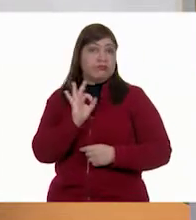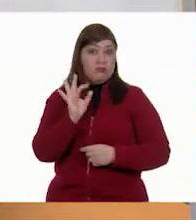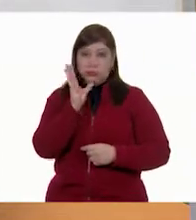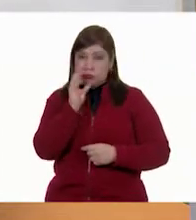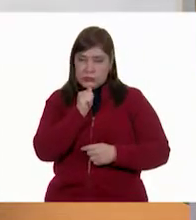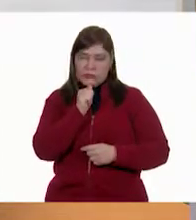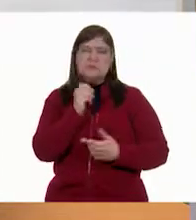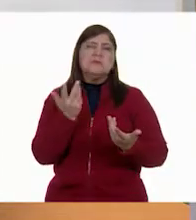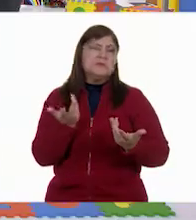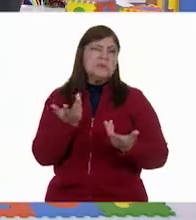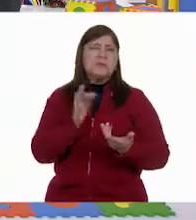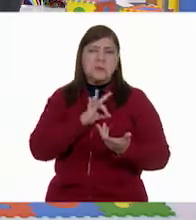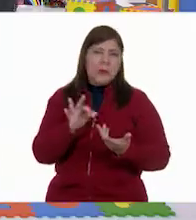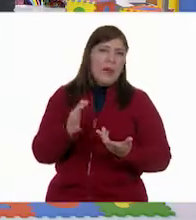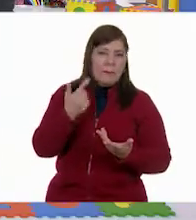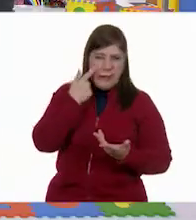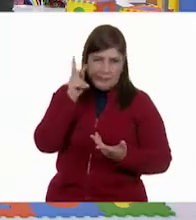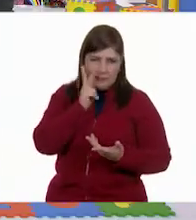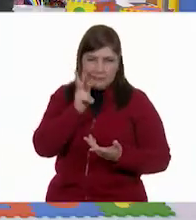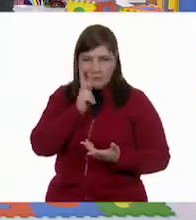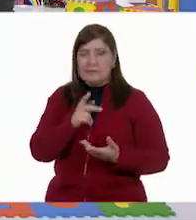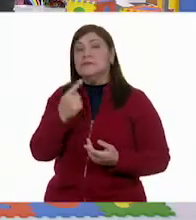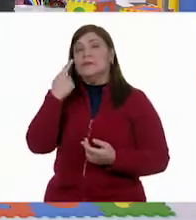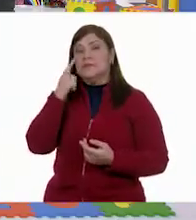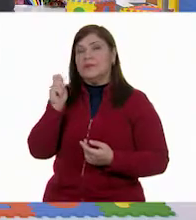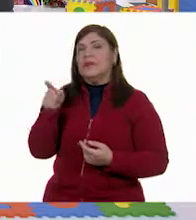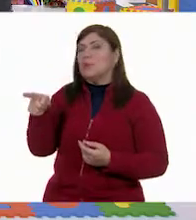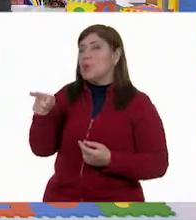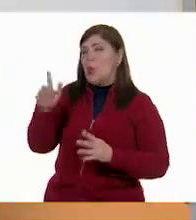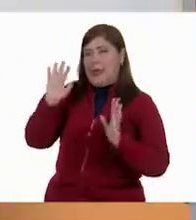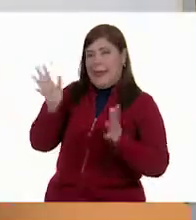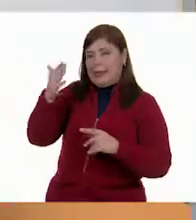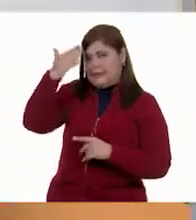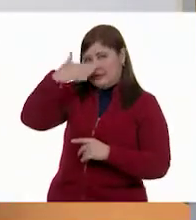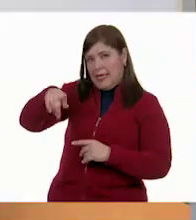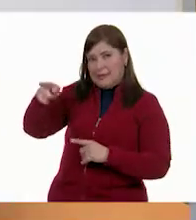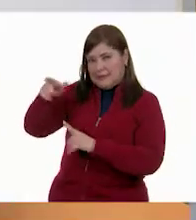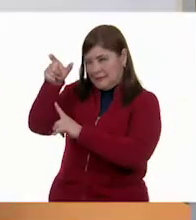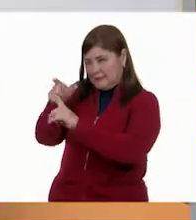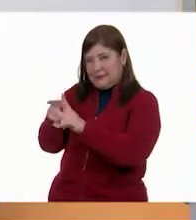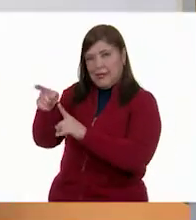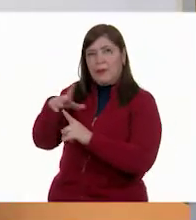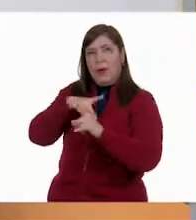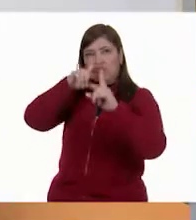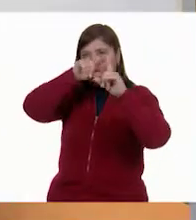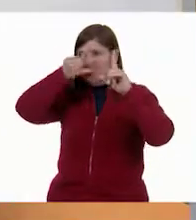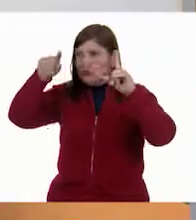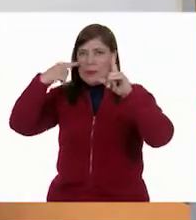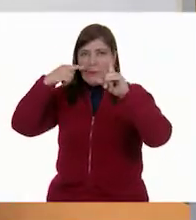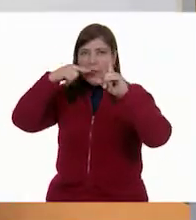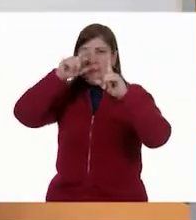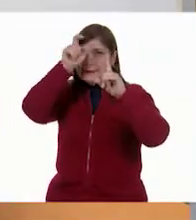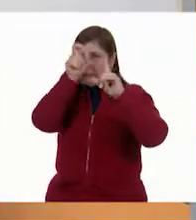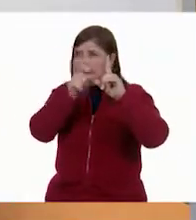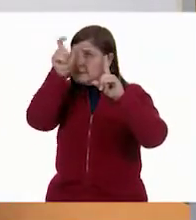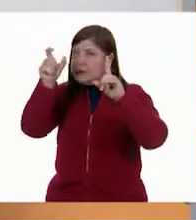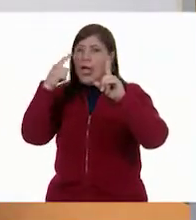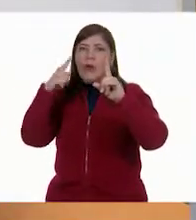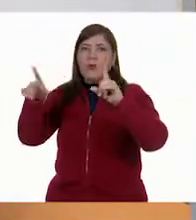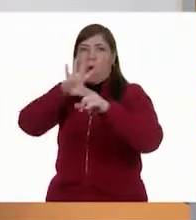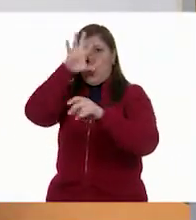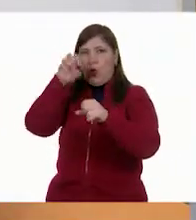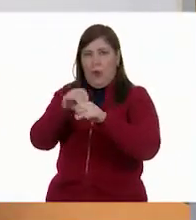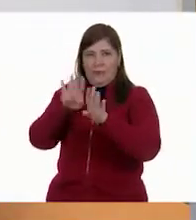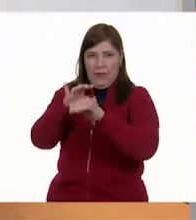Sí, por supuesto. Muy bien. En este caso, tú eres un experto en esta parte de tu gráfica de barras porque tú te sabes toda la información.